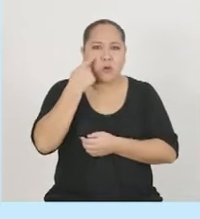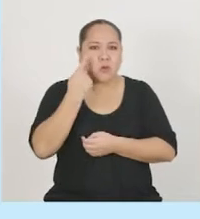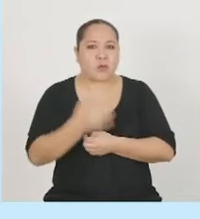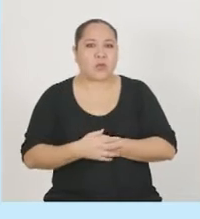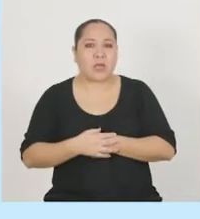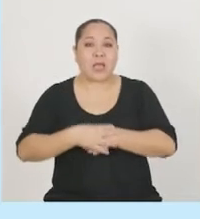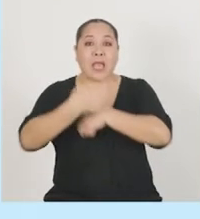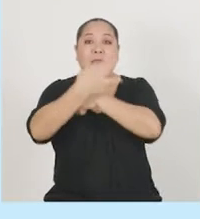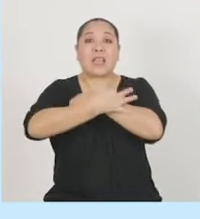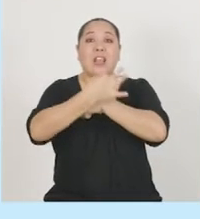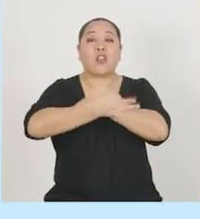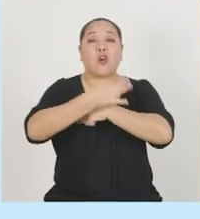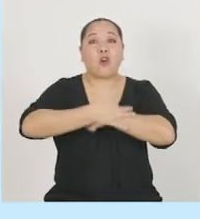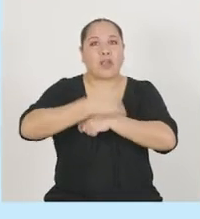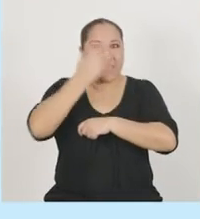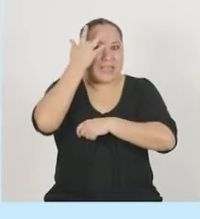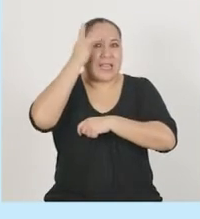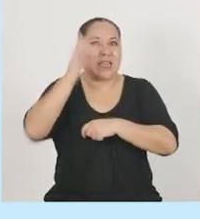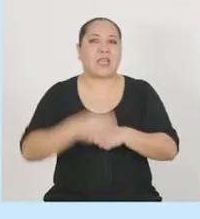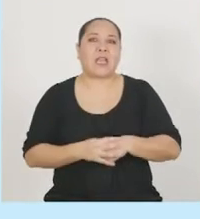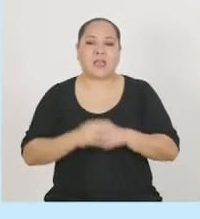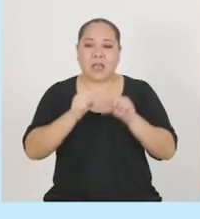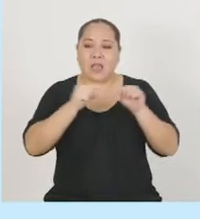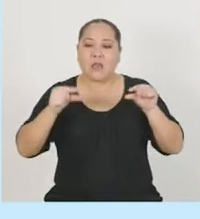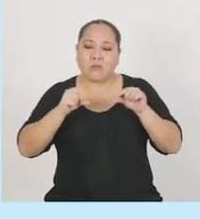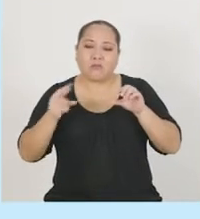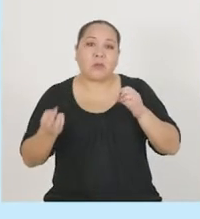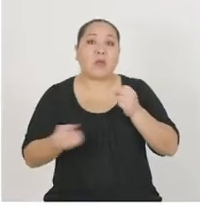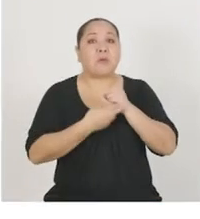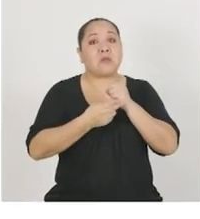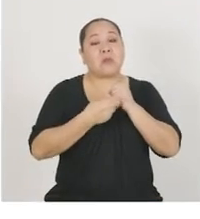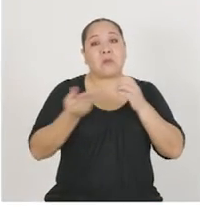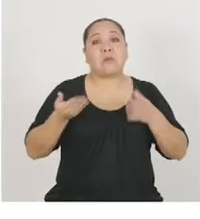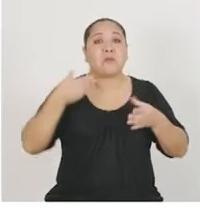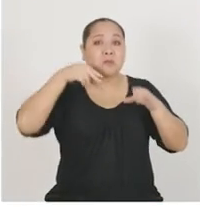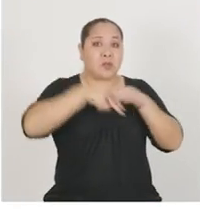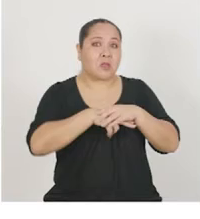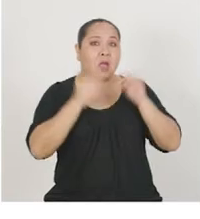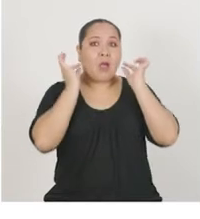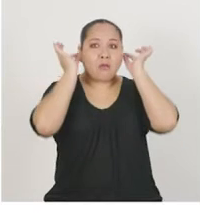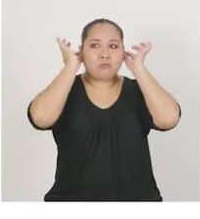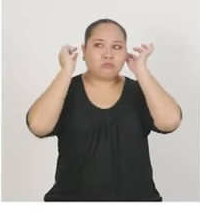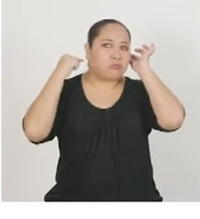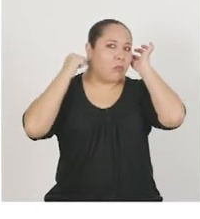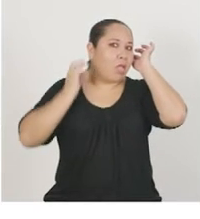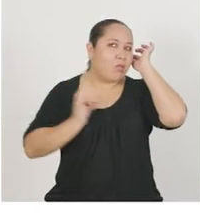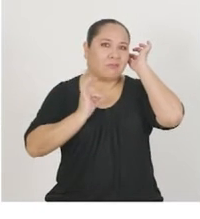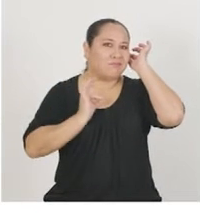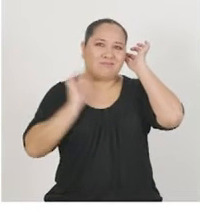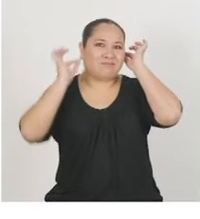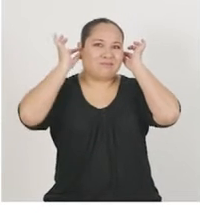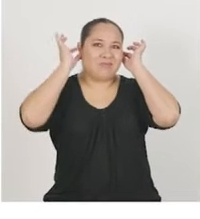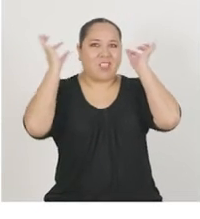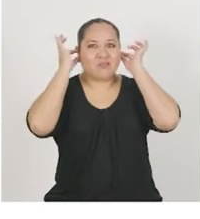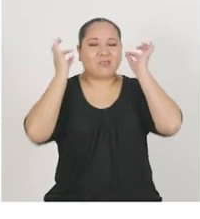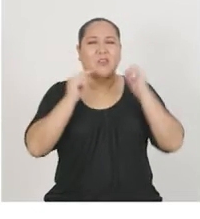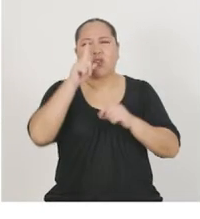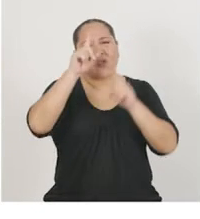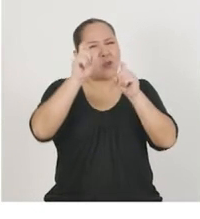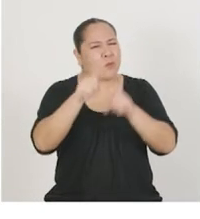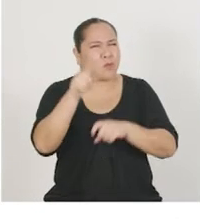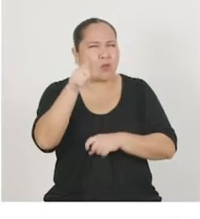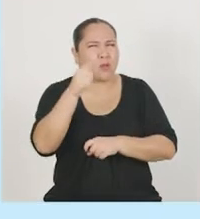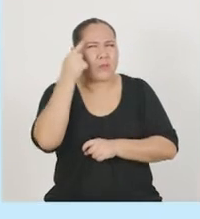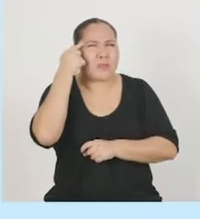inteligente, el cargador portátil y los audífonos inalámbricos. ¿Te has preguntado en algún momento si puedes idear un producto